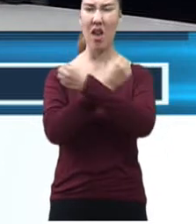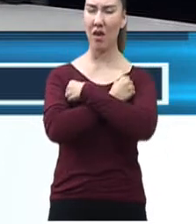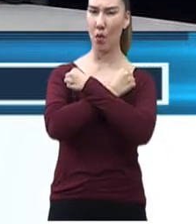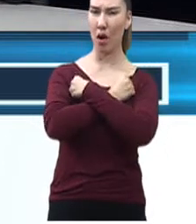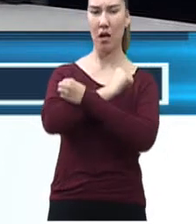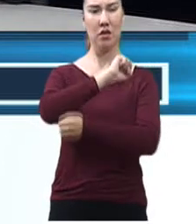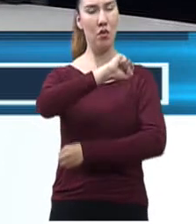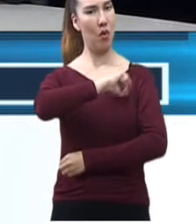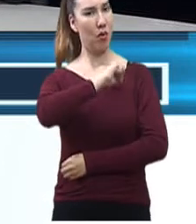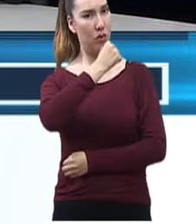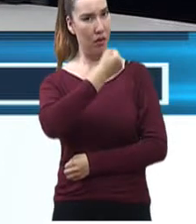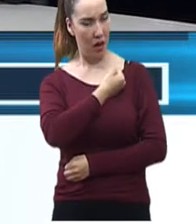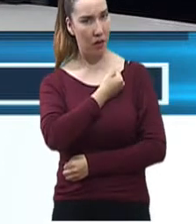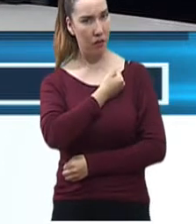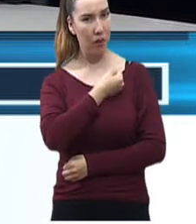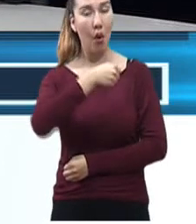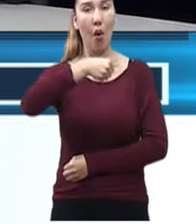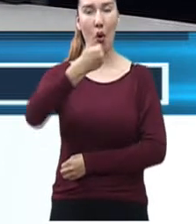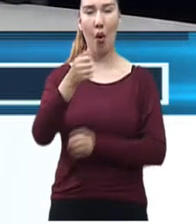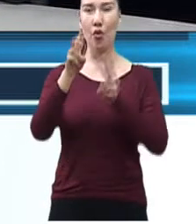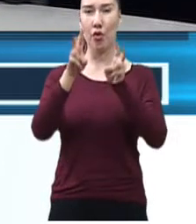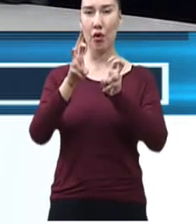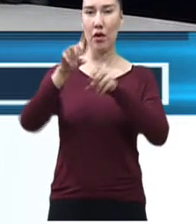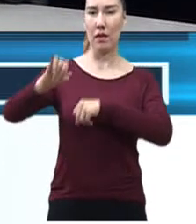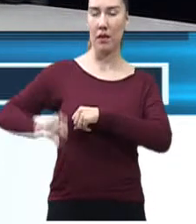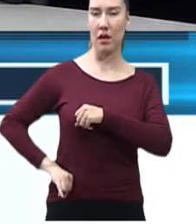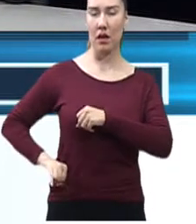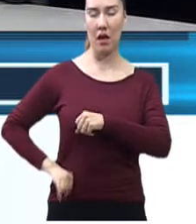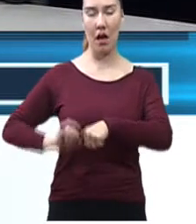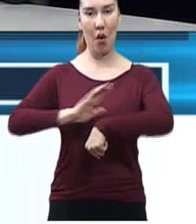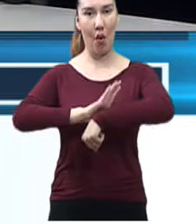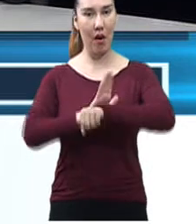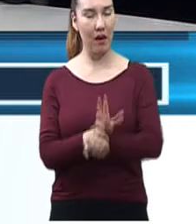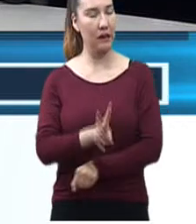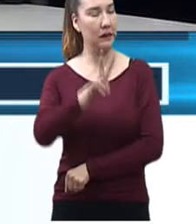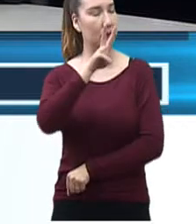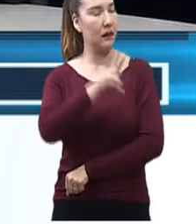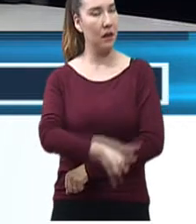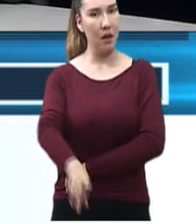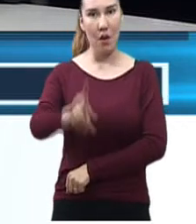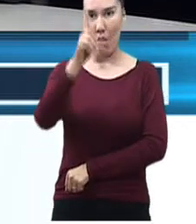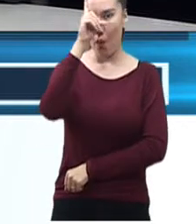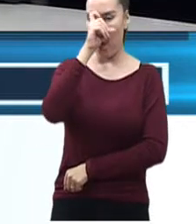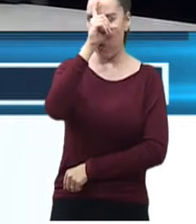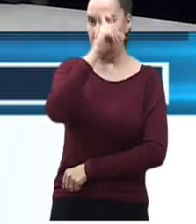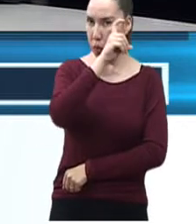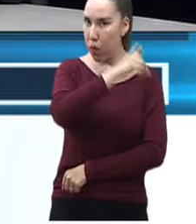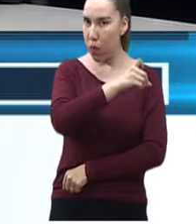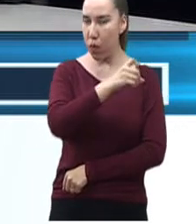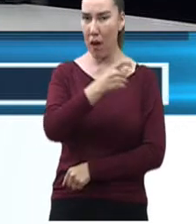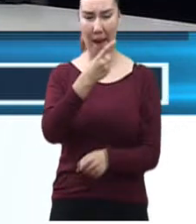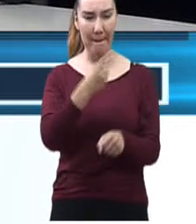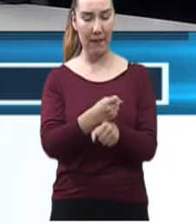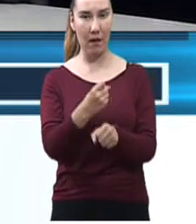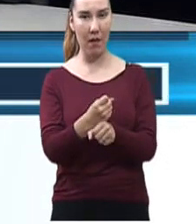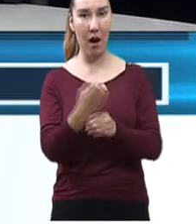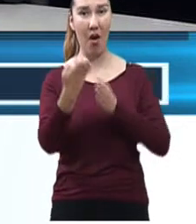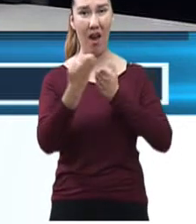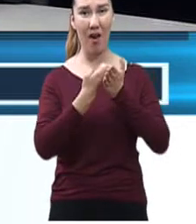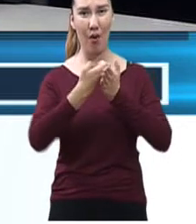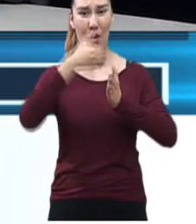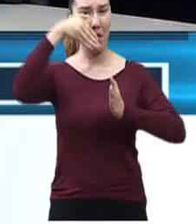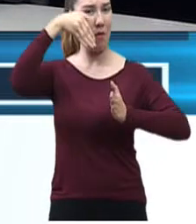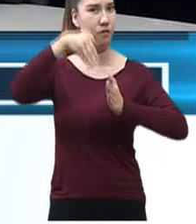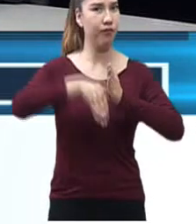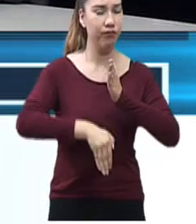salud. Hay un tema interesante del COVID-19 que ha pegado, ha trastocado diversos rubros. Uno, la parte económica. Ya regresaron